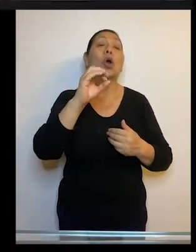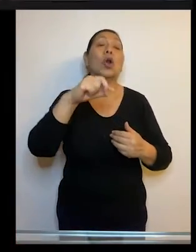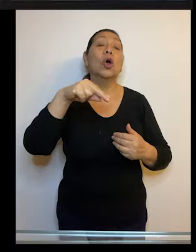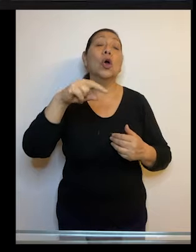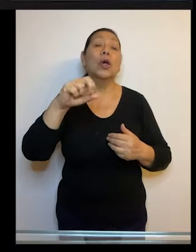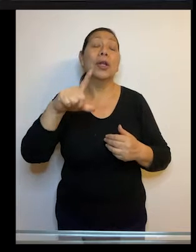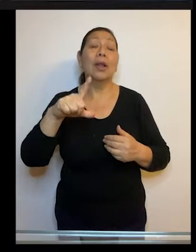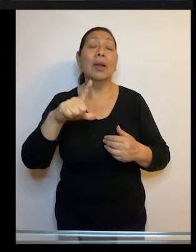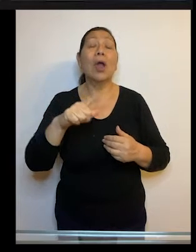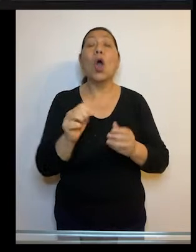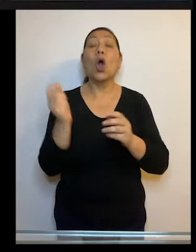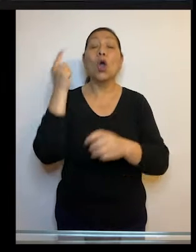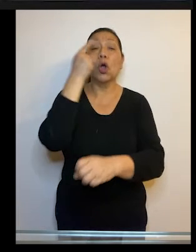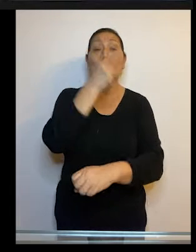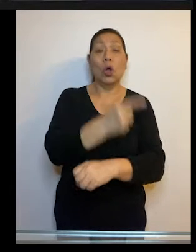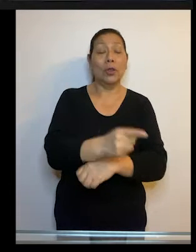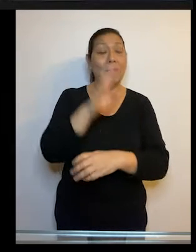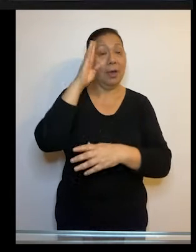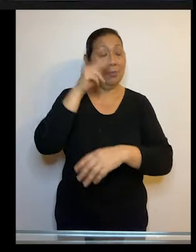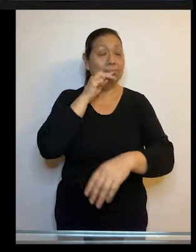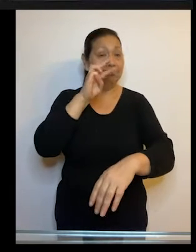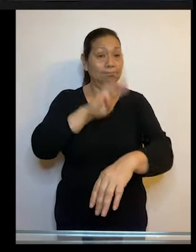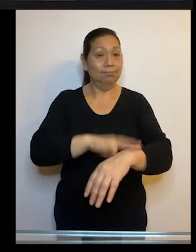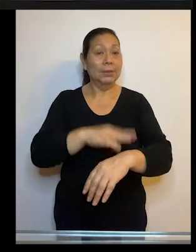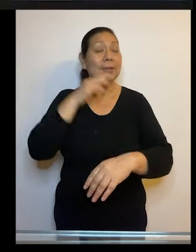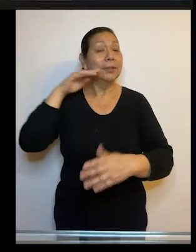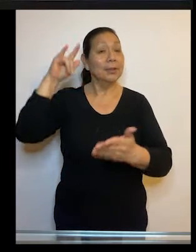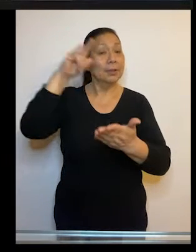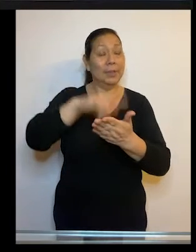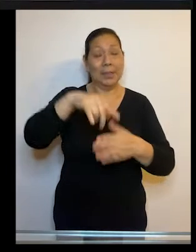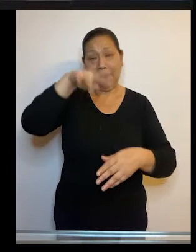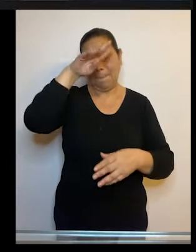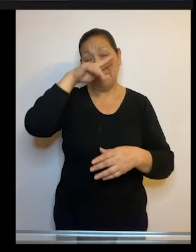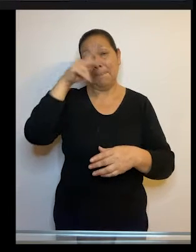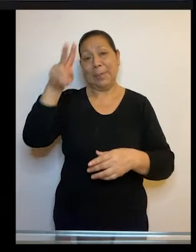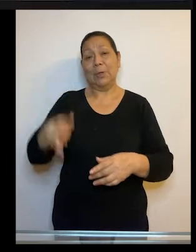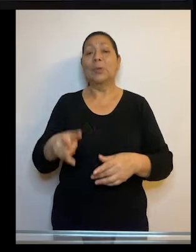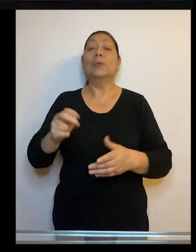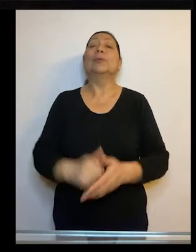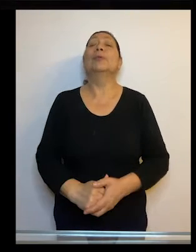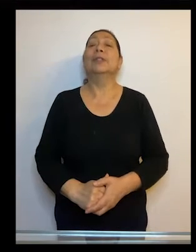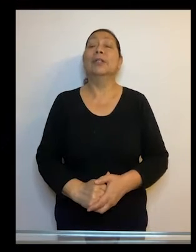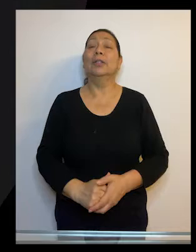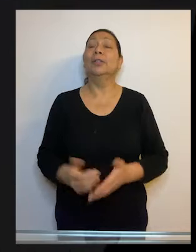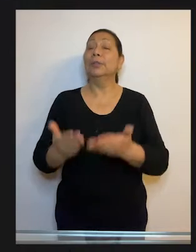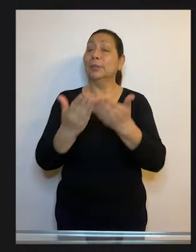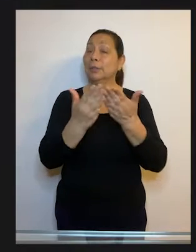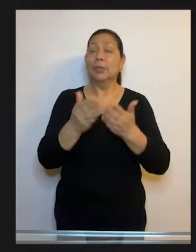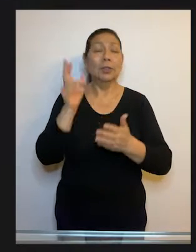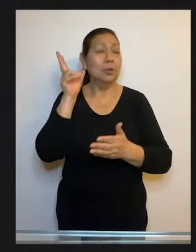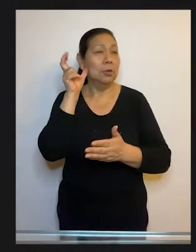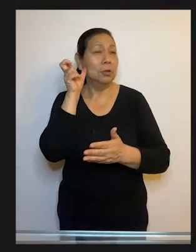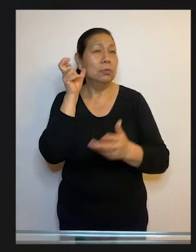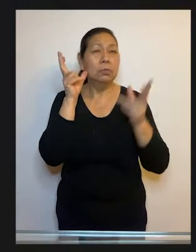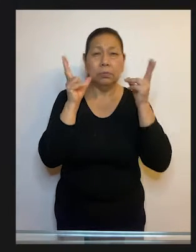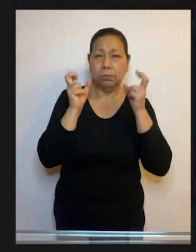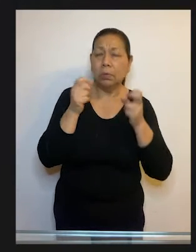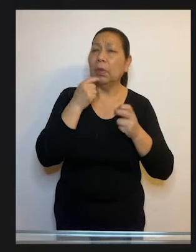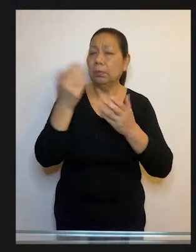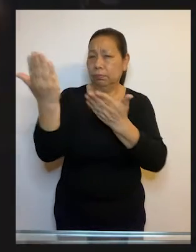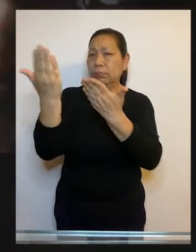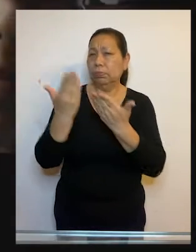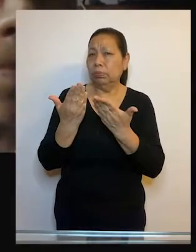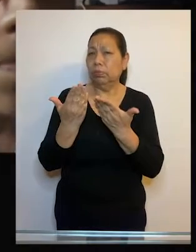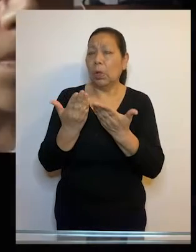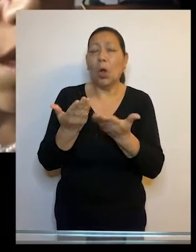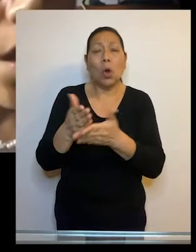por Ronald Tamayo Vázquez contra el comandante general de la Fuerza Aérea del Perú. El colegiado escuchó los alegatos